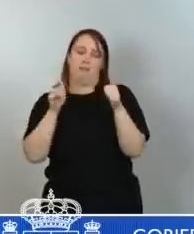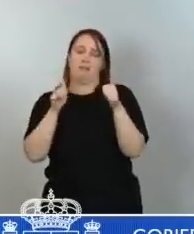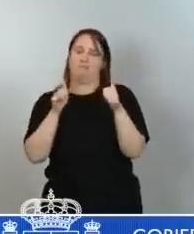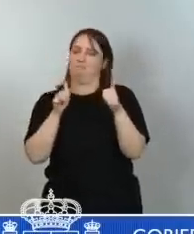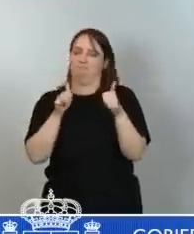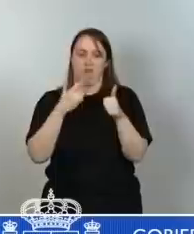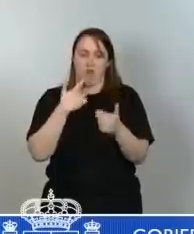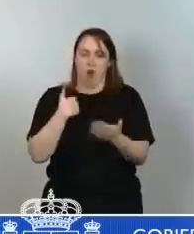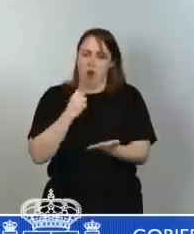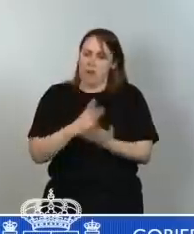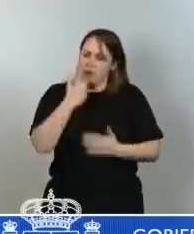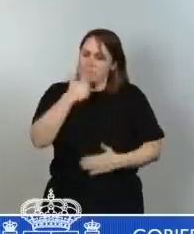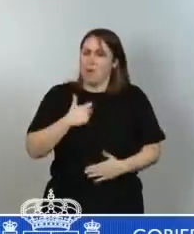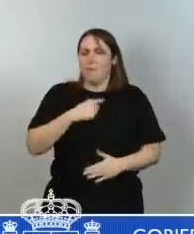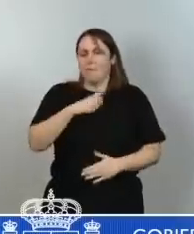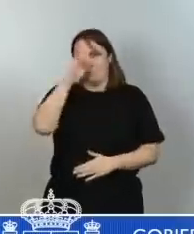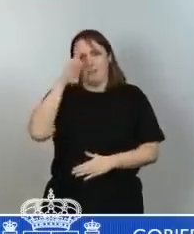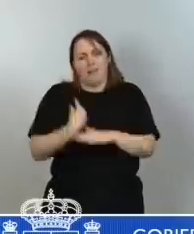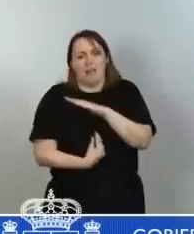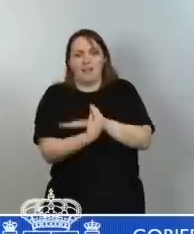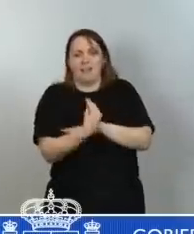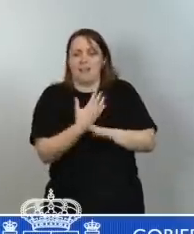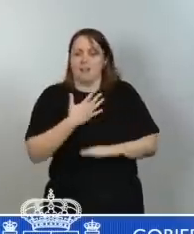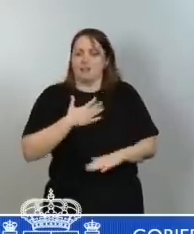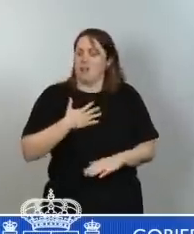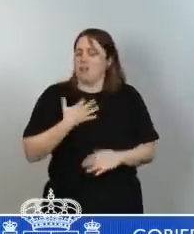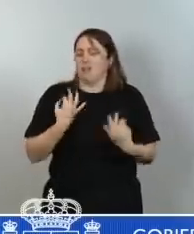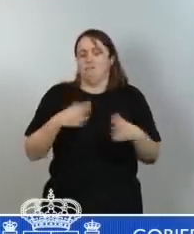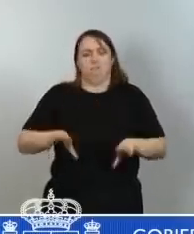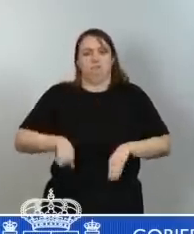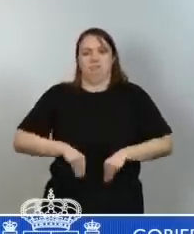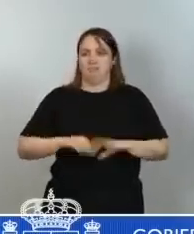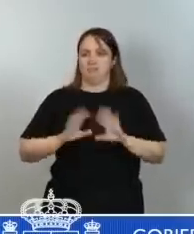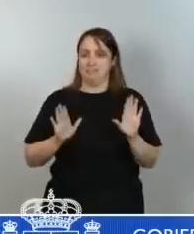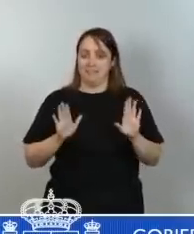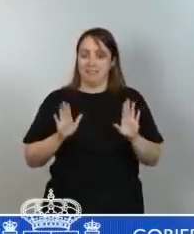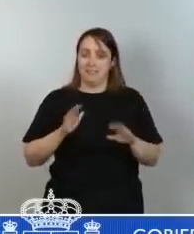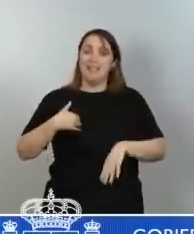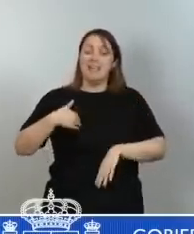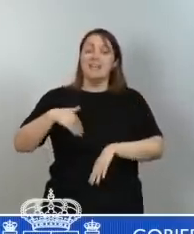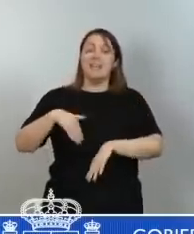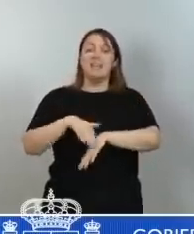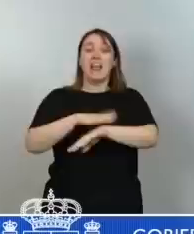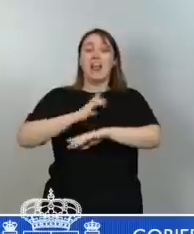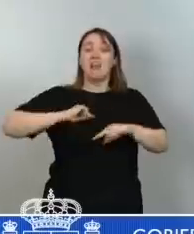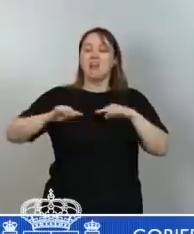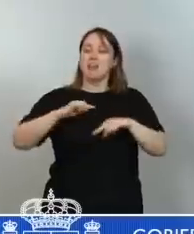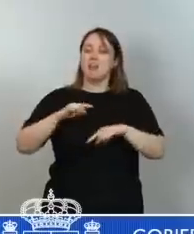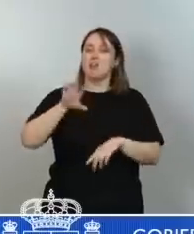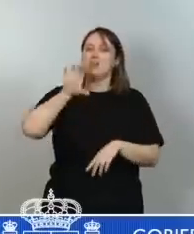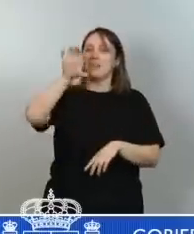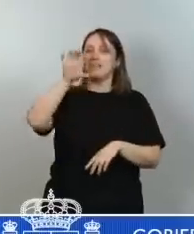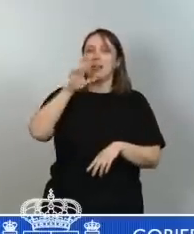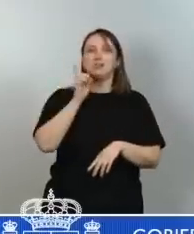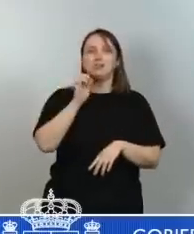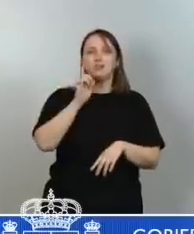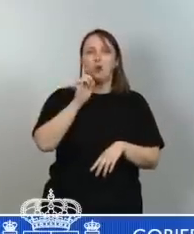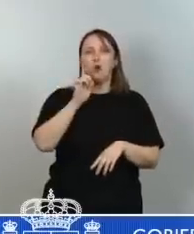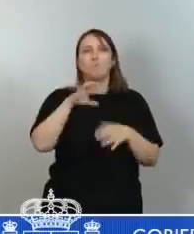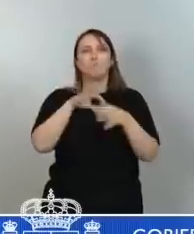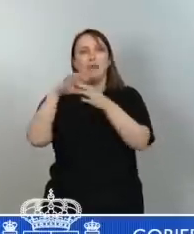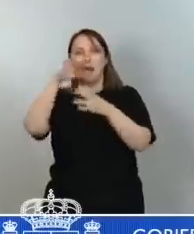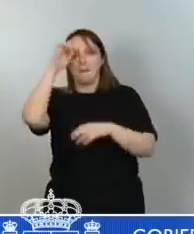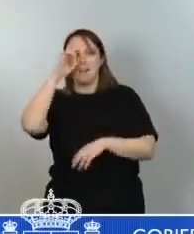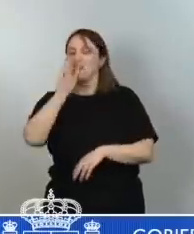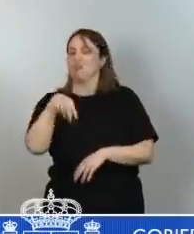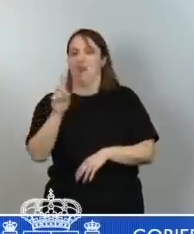que tenemos que asumir. Y la Administración General del Estado no es todo el Estado. Estado también son las comunidades autónomas, Estado también son